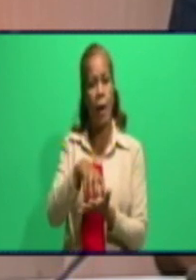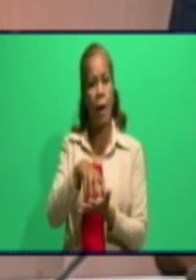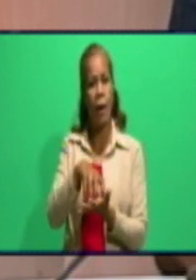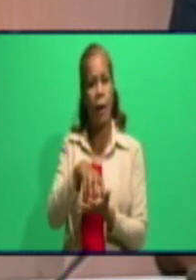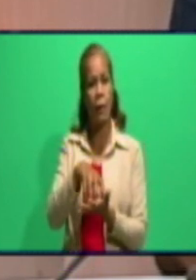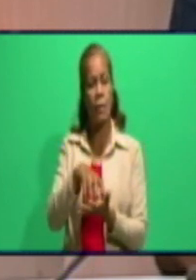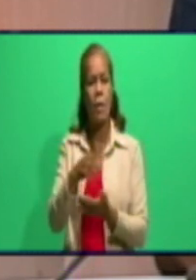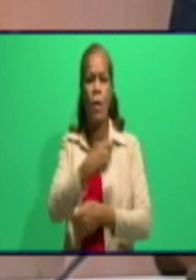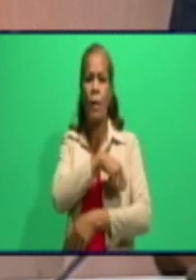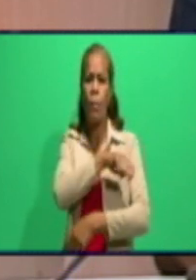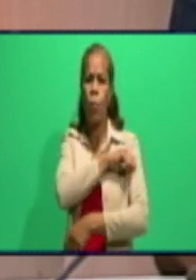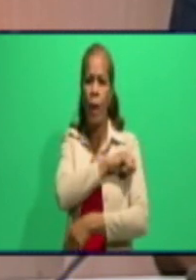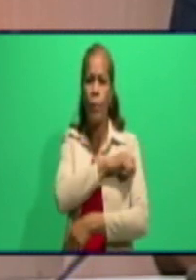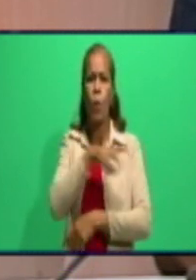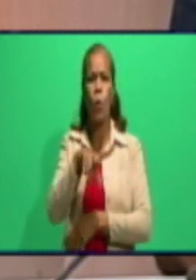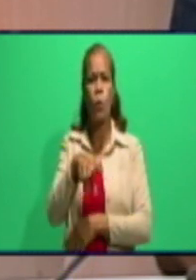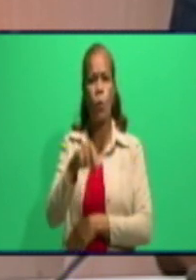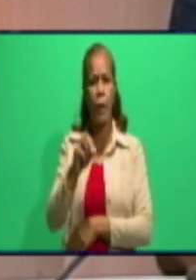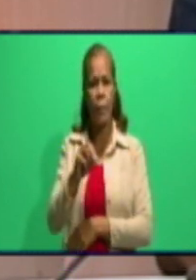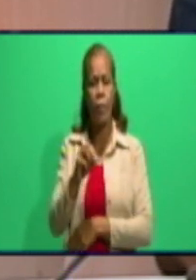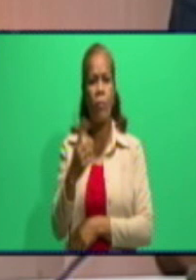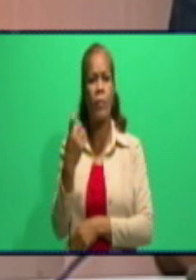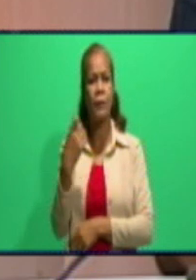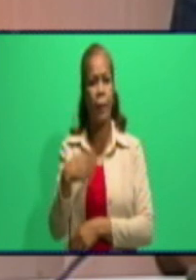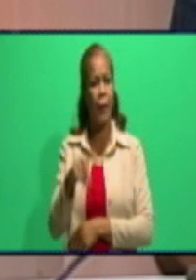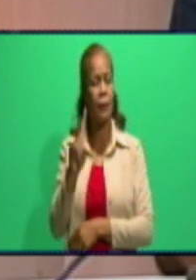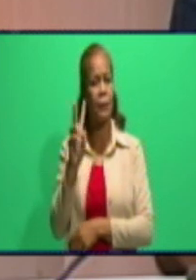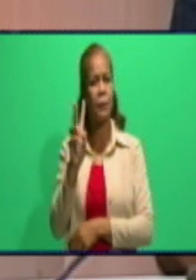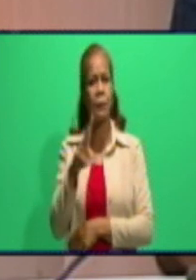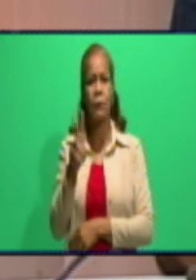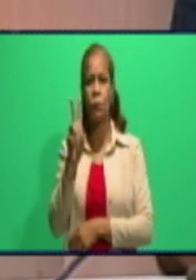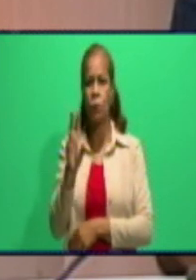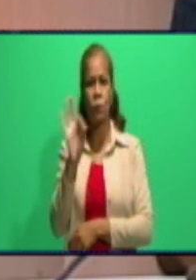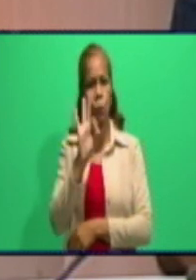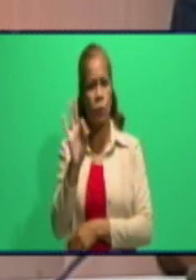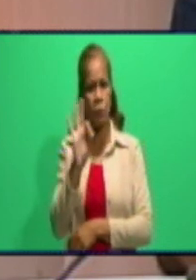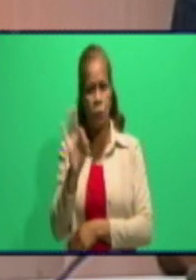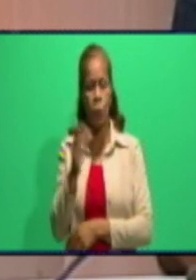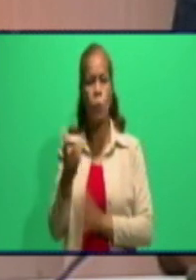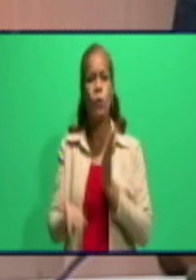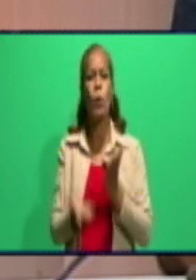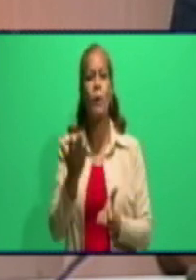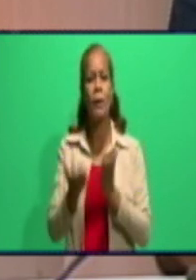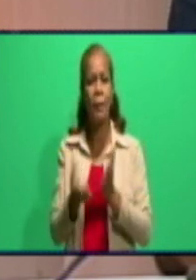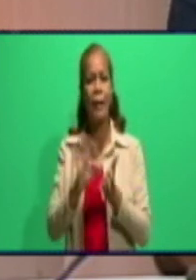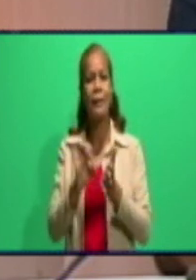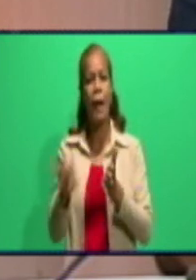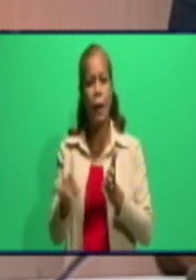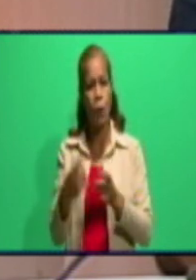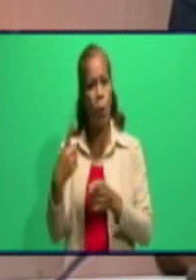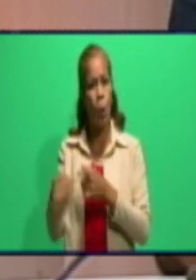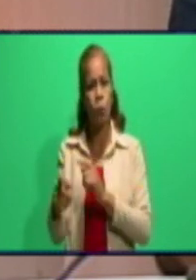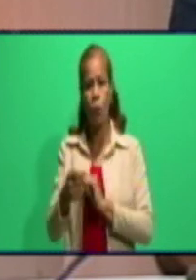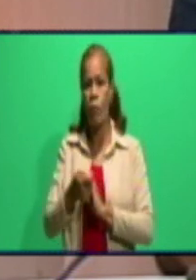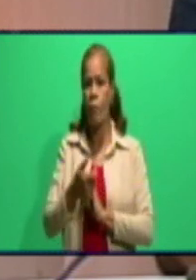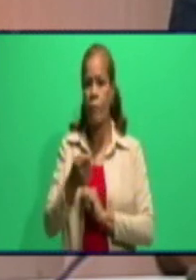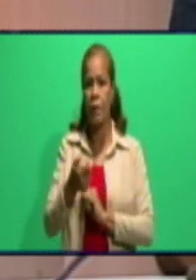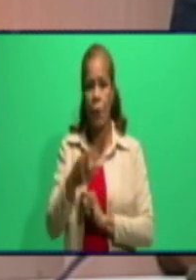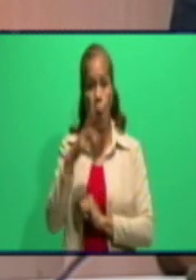Nuevo, faltante 268 libras de arroz, 9,5 libras de frijol negro, en la